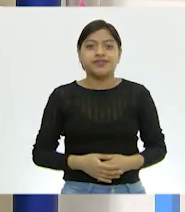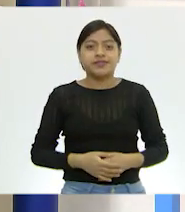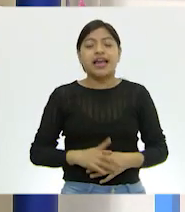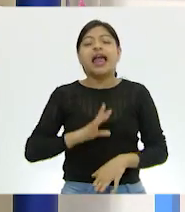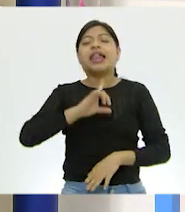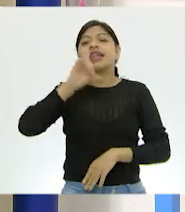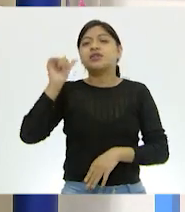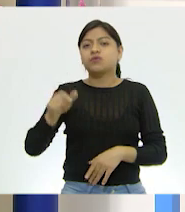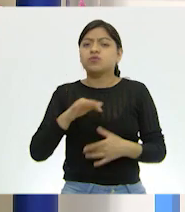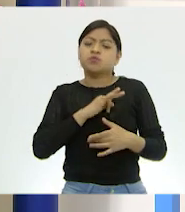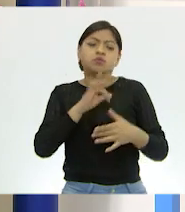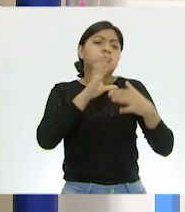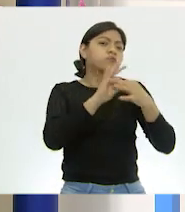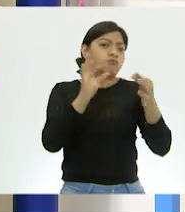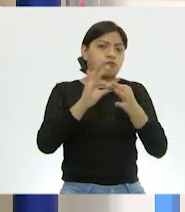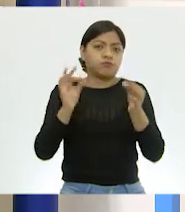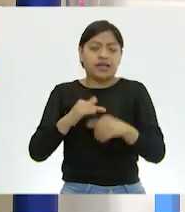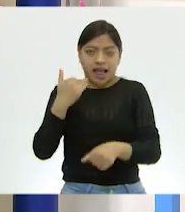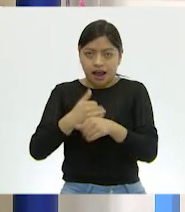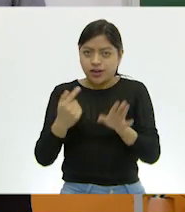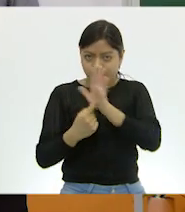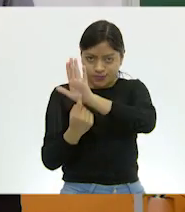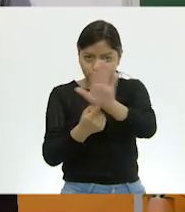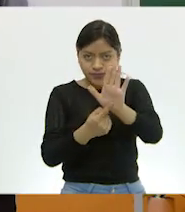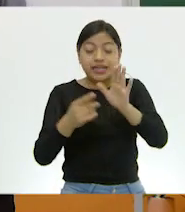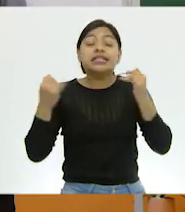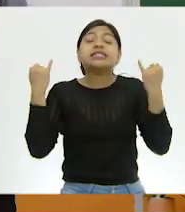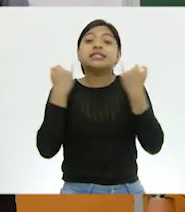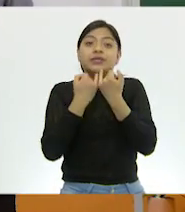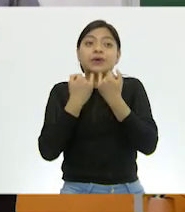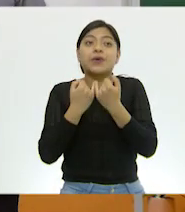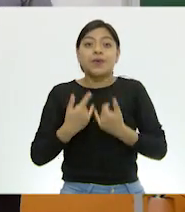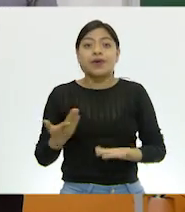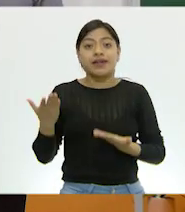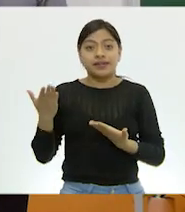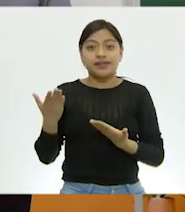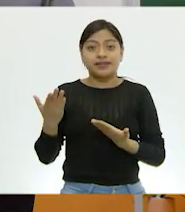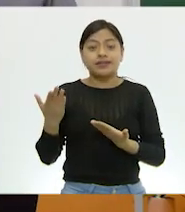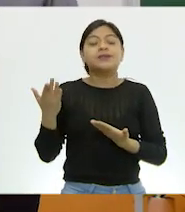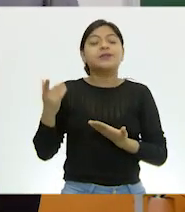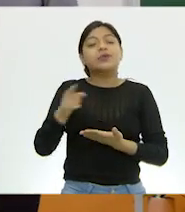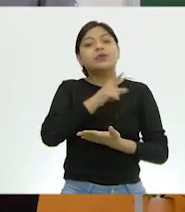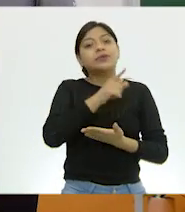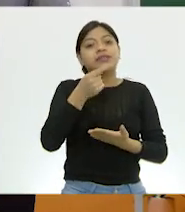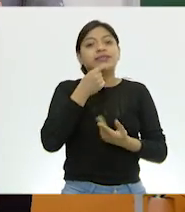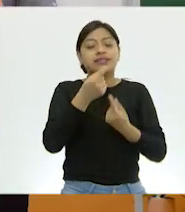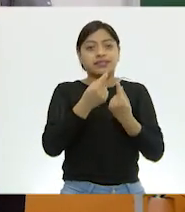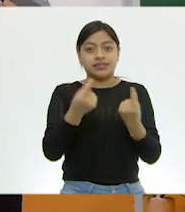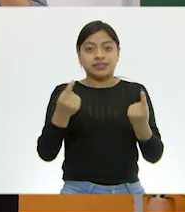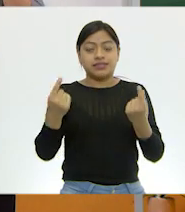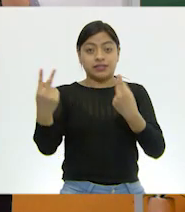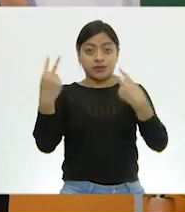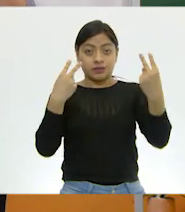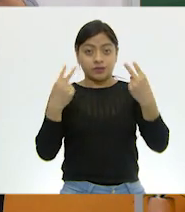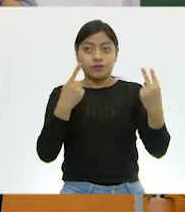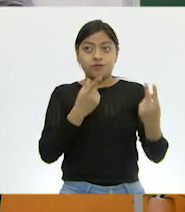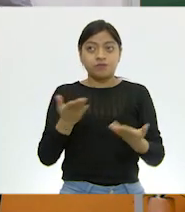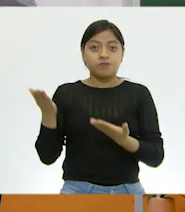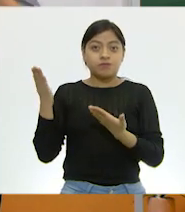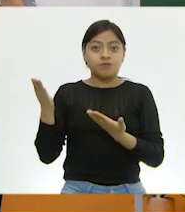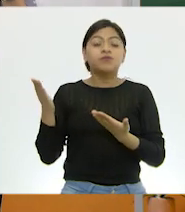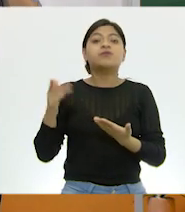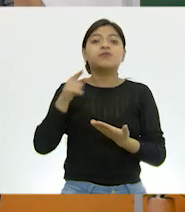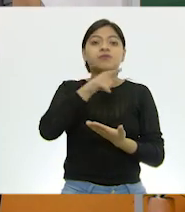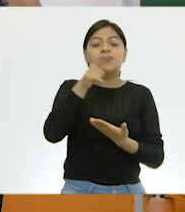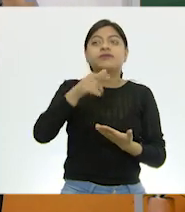después podemos irlo explicando. ¿Te parece bien? Me parece perfecto. además, es un excelente ejemplo para las niñas y los niños de que se den cuenta